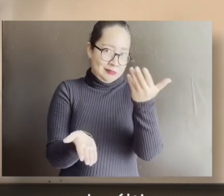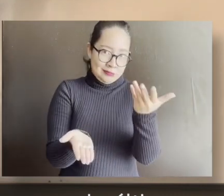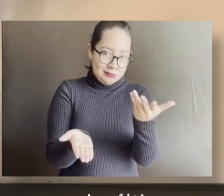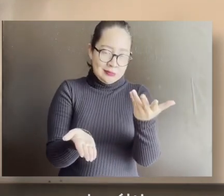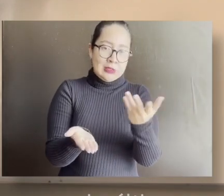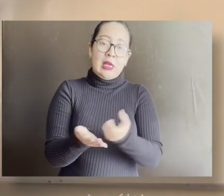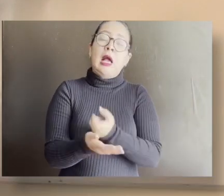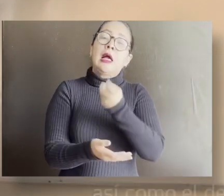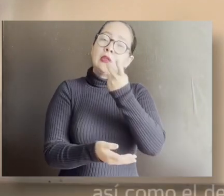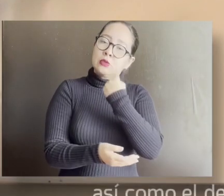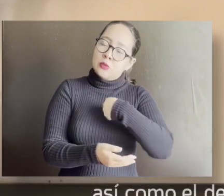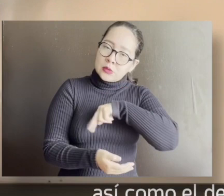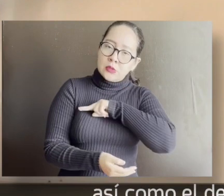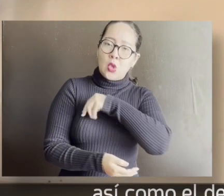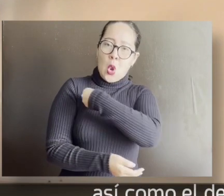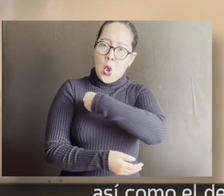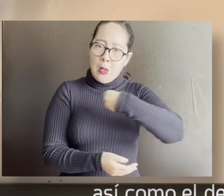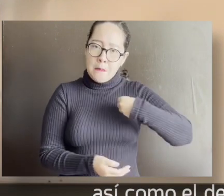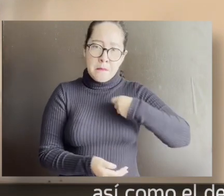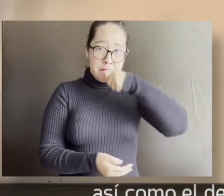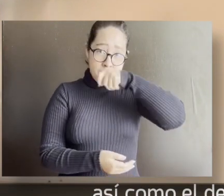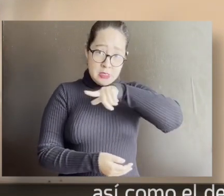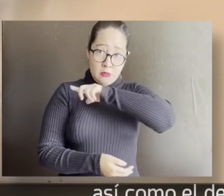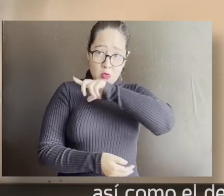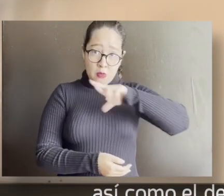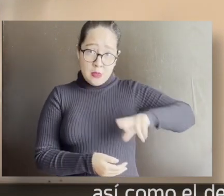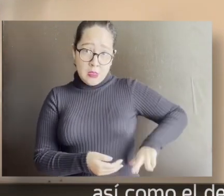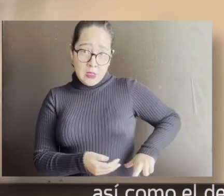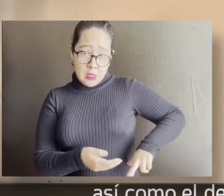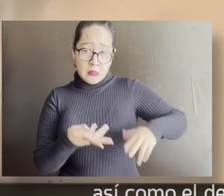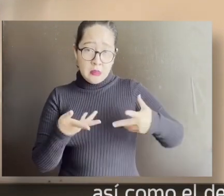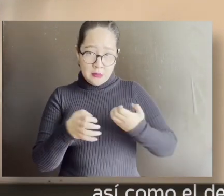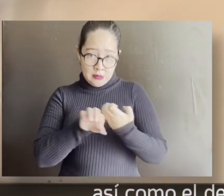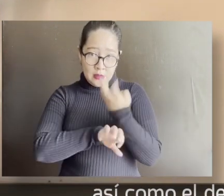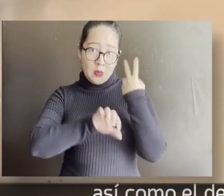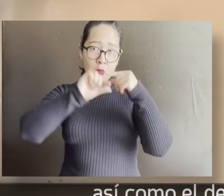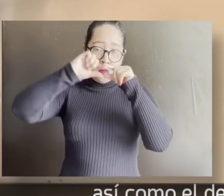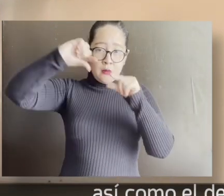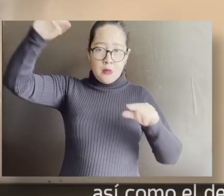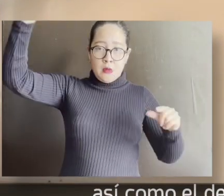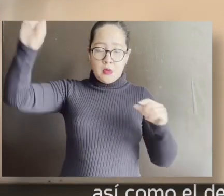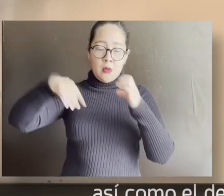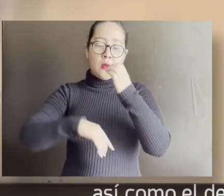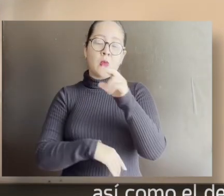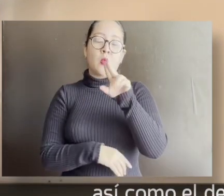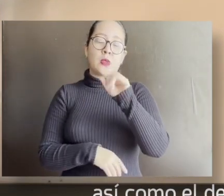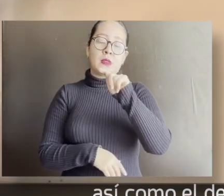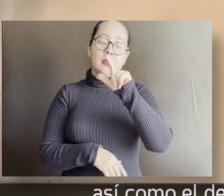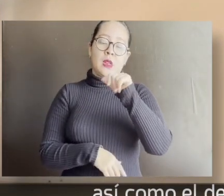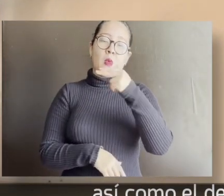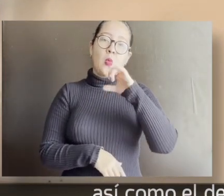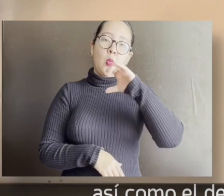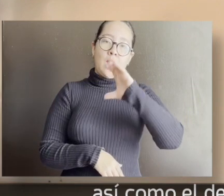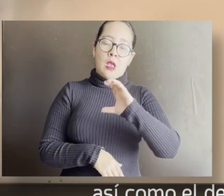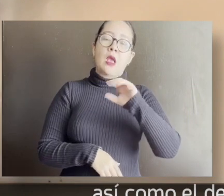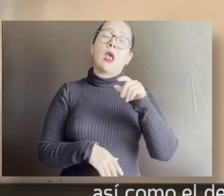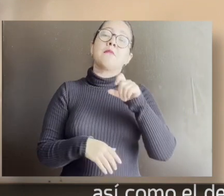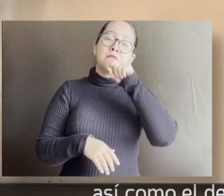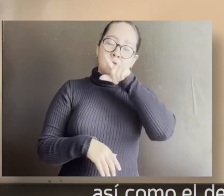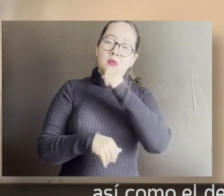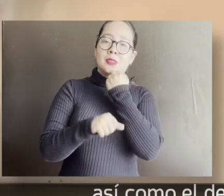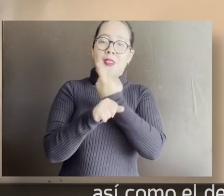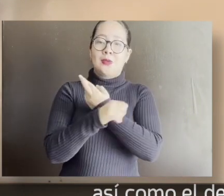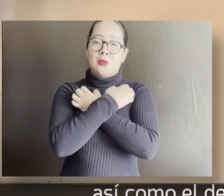nuestro compromiso, así como el del gobernador del Estado de Veracruz, Huitláhuac García Jiménez y el secretario de Educación,